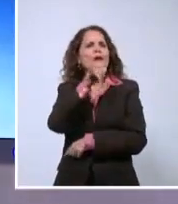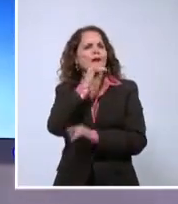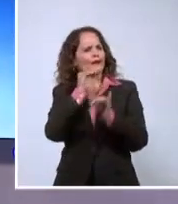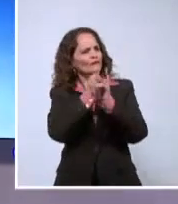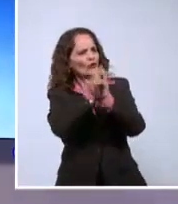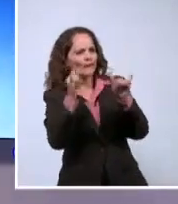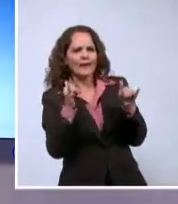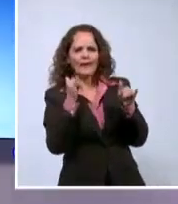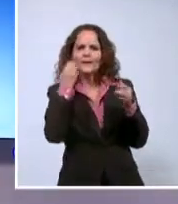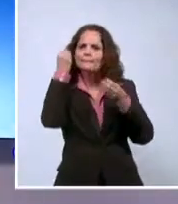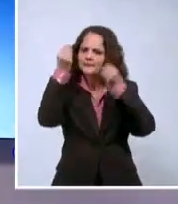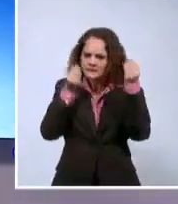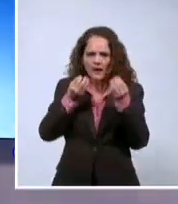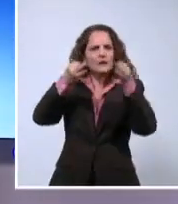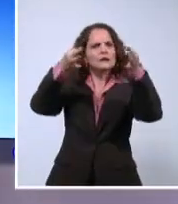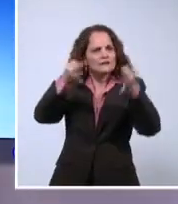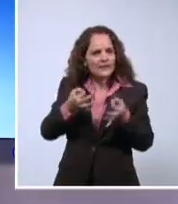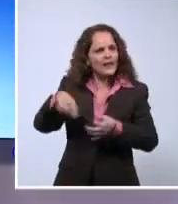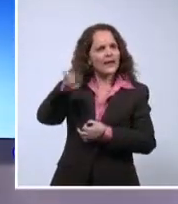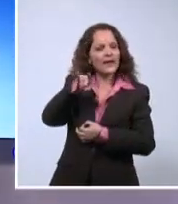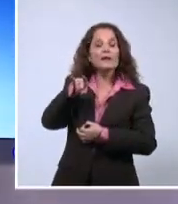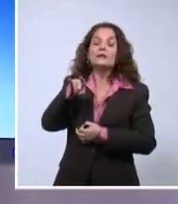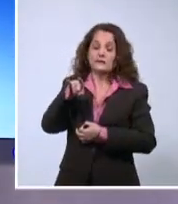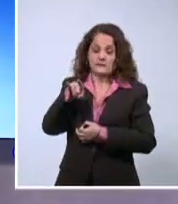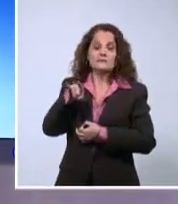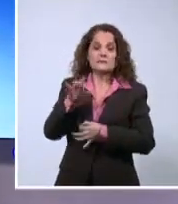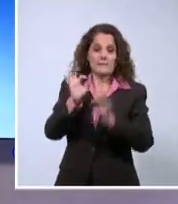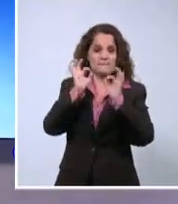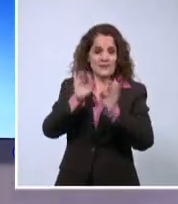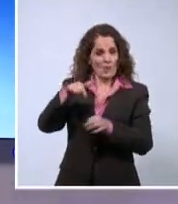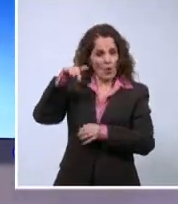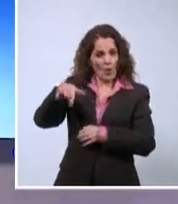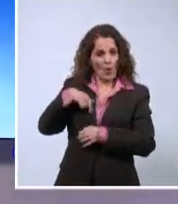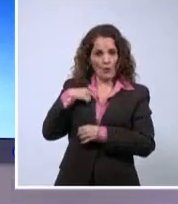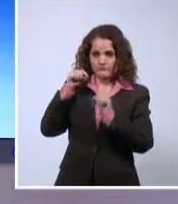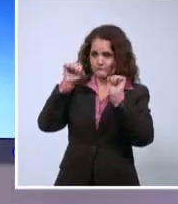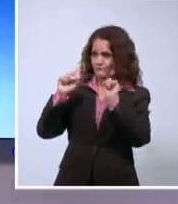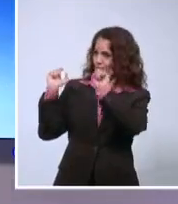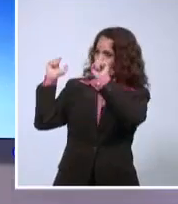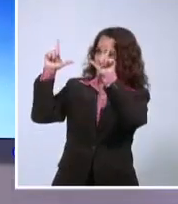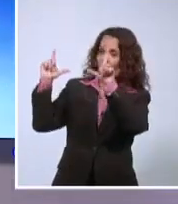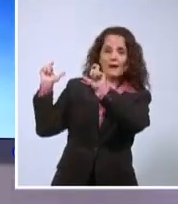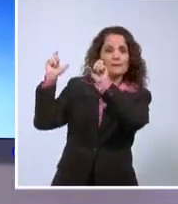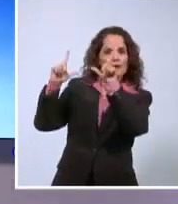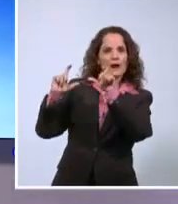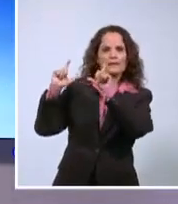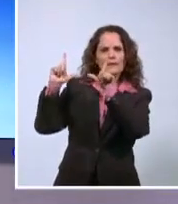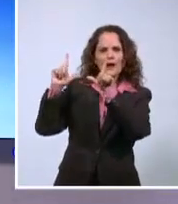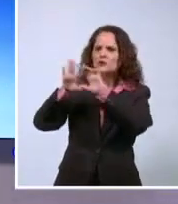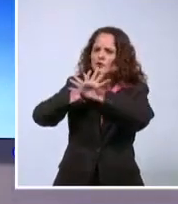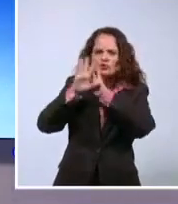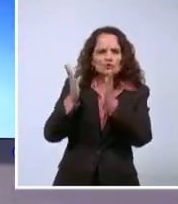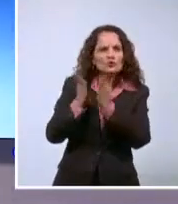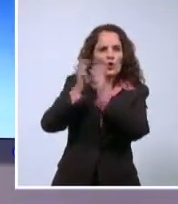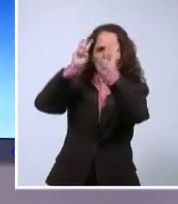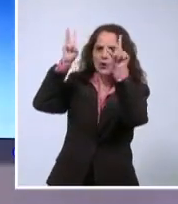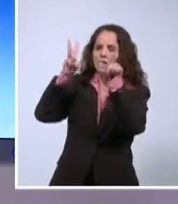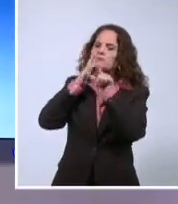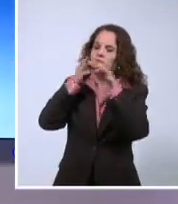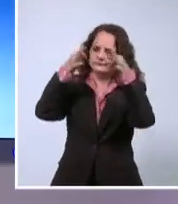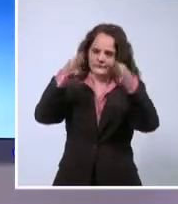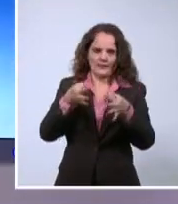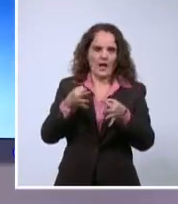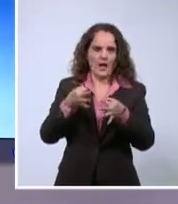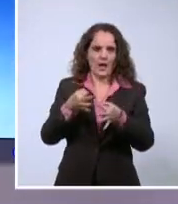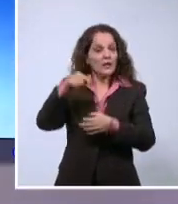mostrar la verdad? Pues todo esto que aquí se ha mostrado y que tendremos hoy es verdad. Y está aquí porque la mayoría quiere y